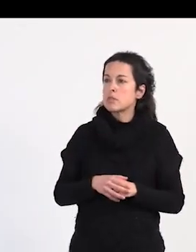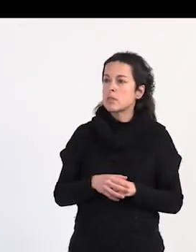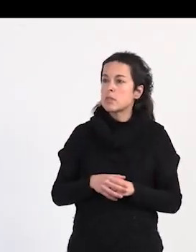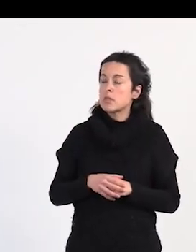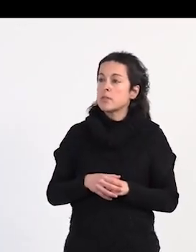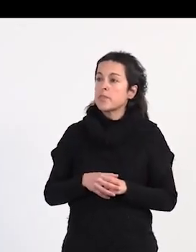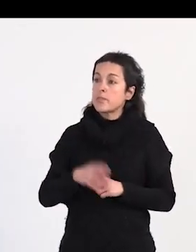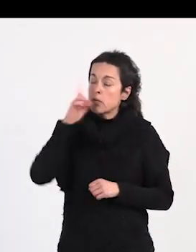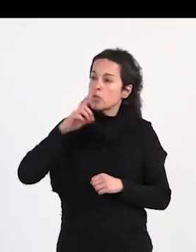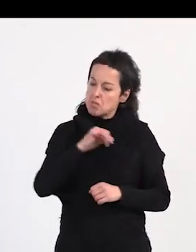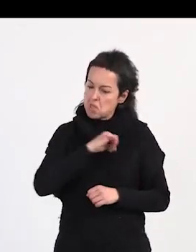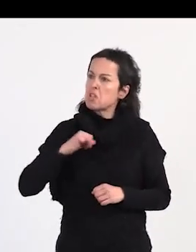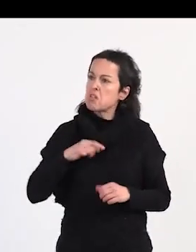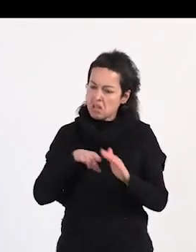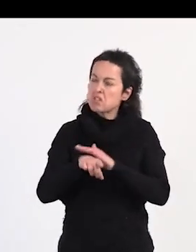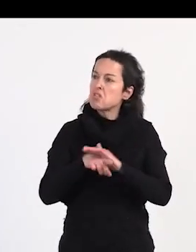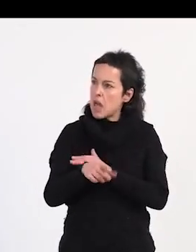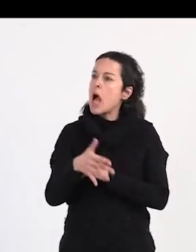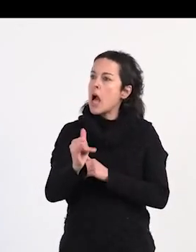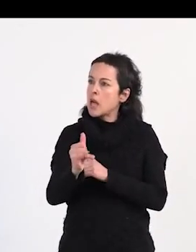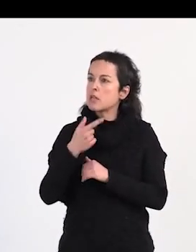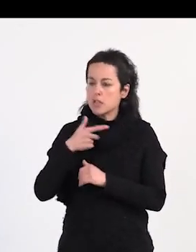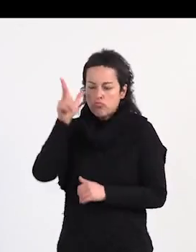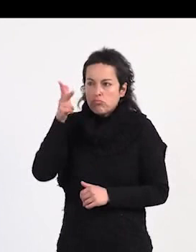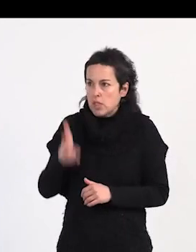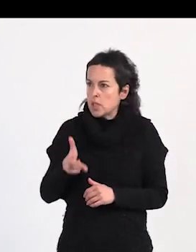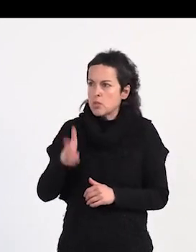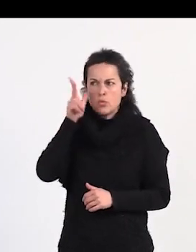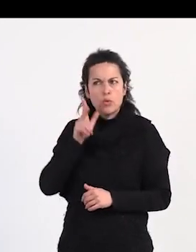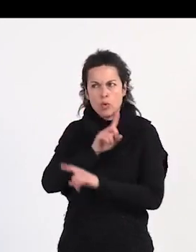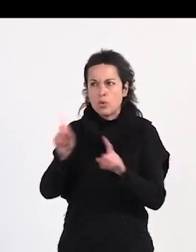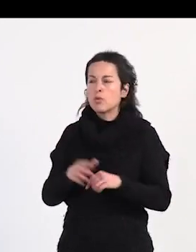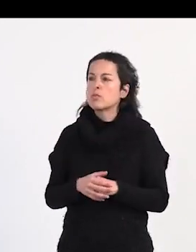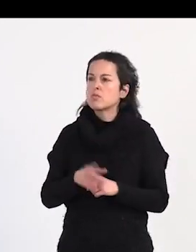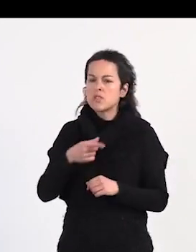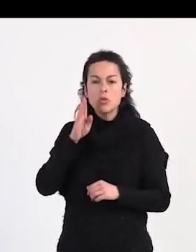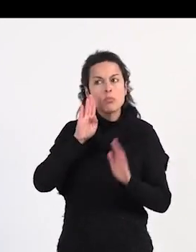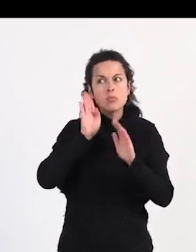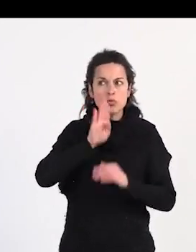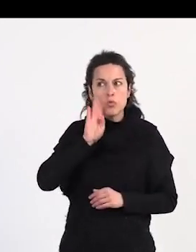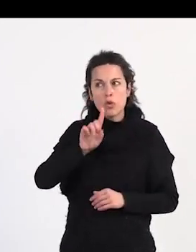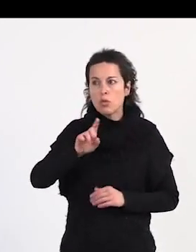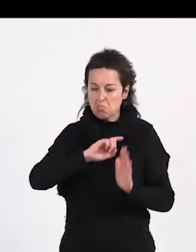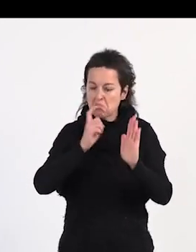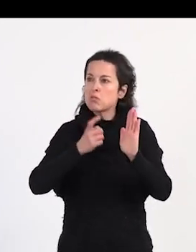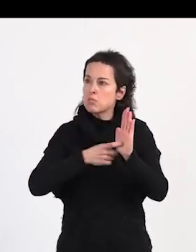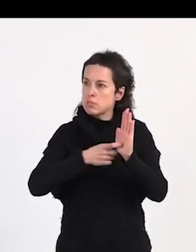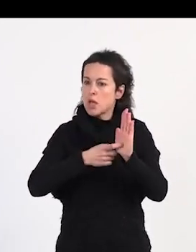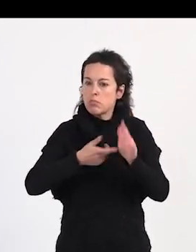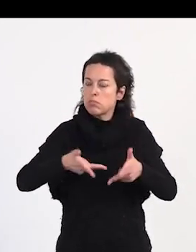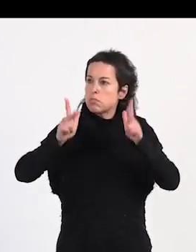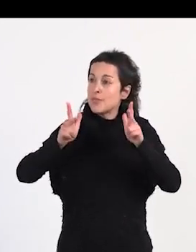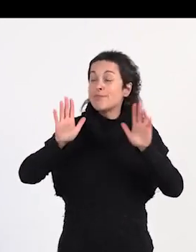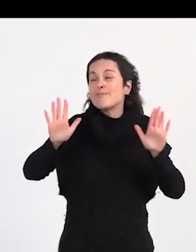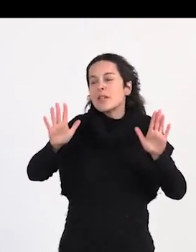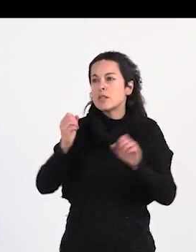y autogestionada existe y es un derecho, no un privilegio. La prostitución no es un delito. La prostitución en España no es ilegal, pero es una actividad que no